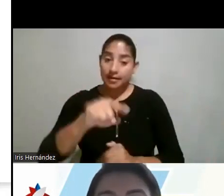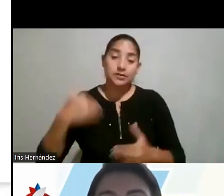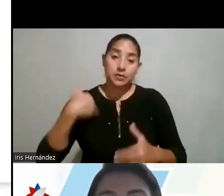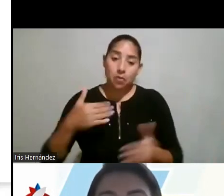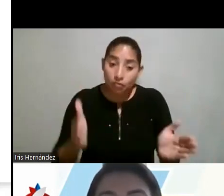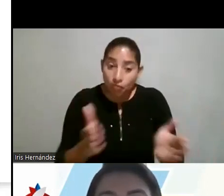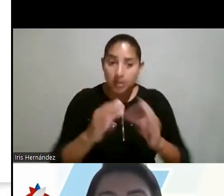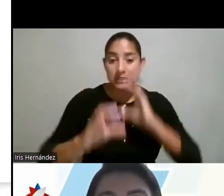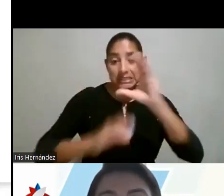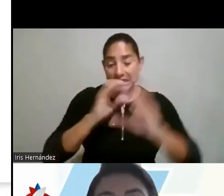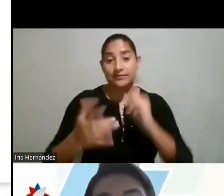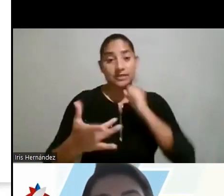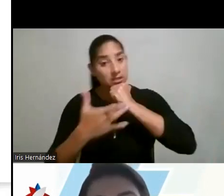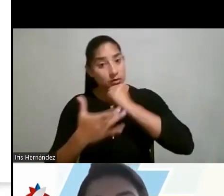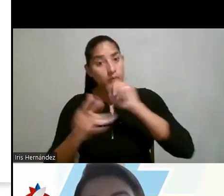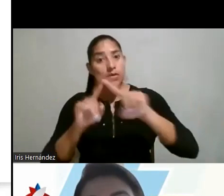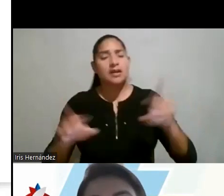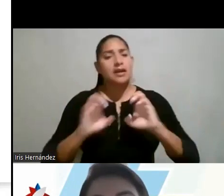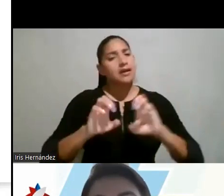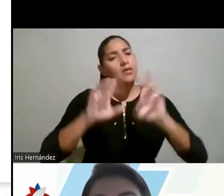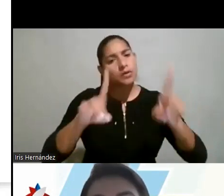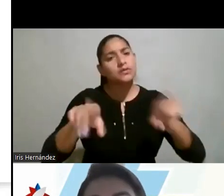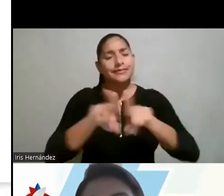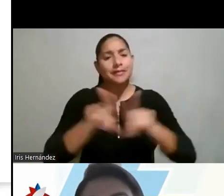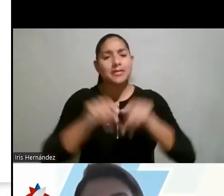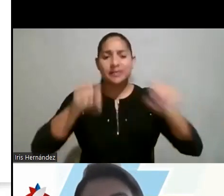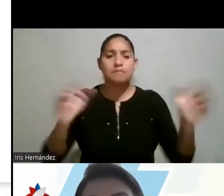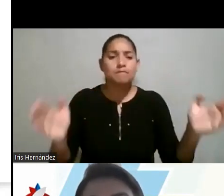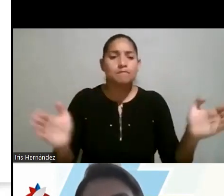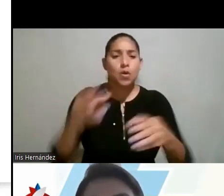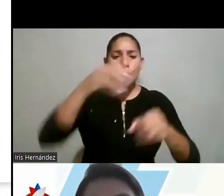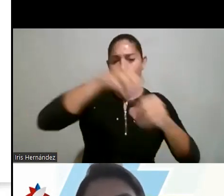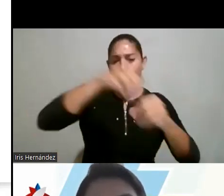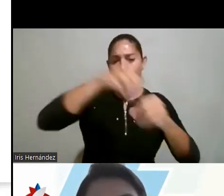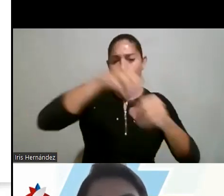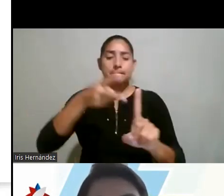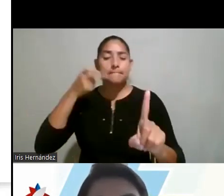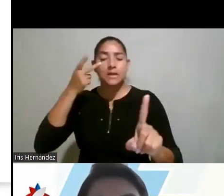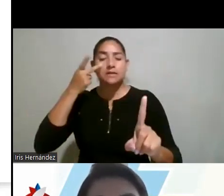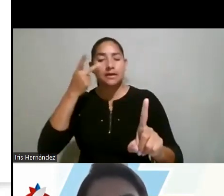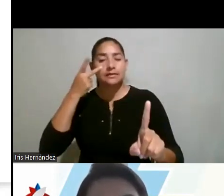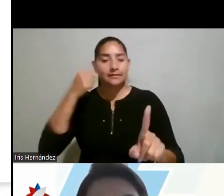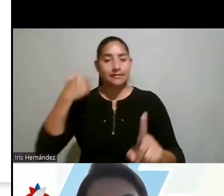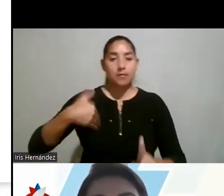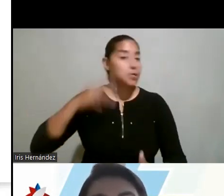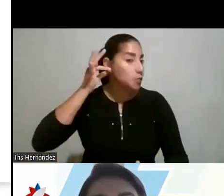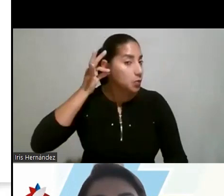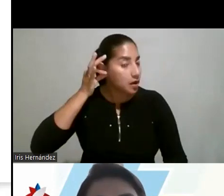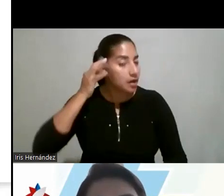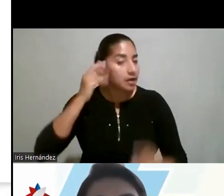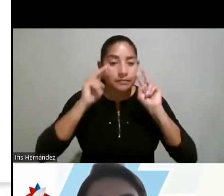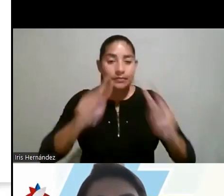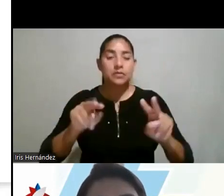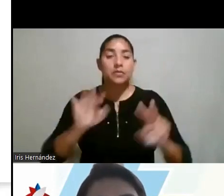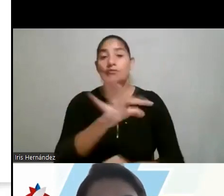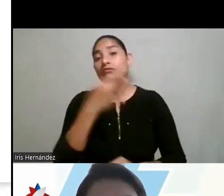vocaciones científicas y tecnológicas y en la educación, aquí promover la incorporación de la perspectiva de género en el sentido de, ¿verdad?, una